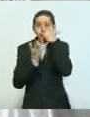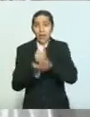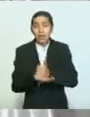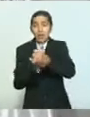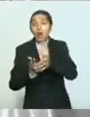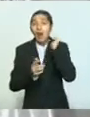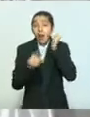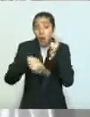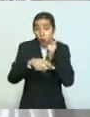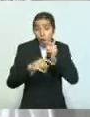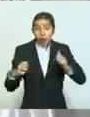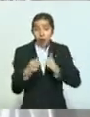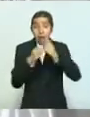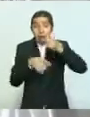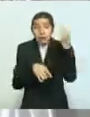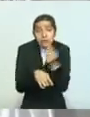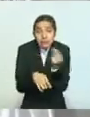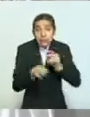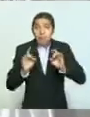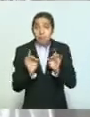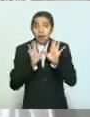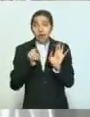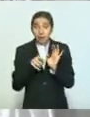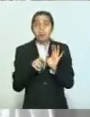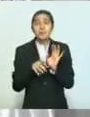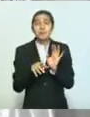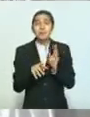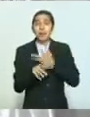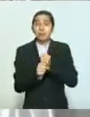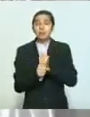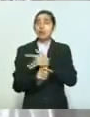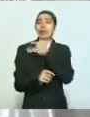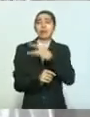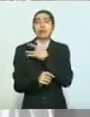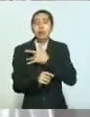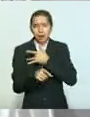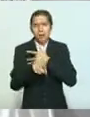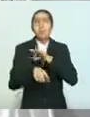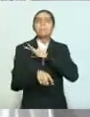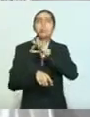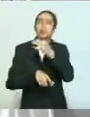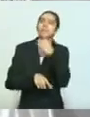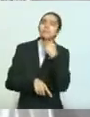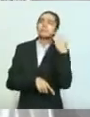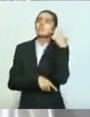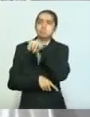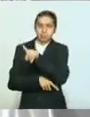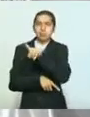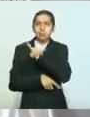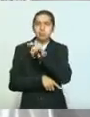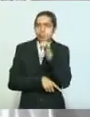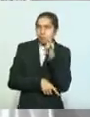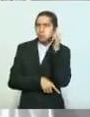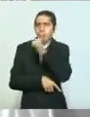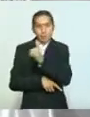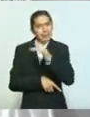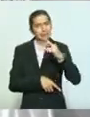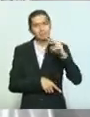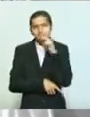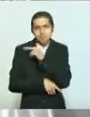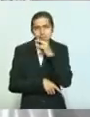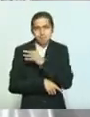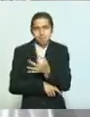auxilio para que quienes estén en esa condición puedan hacer la denuncia correspondiente y